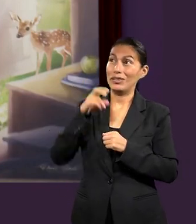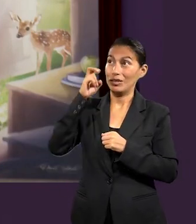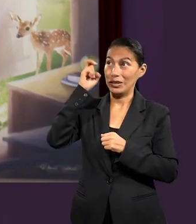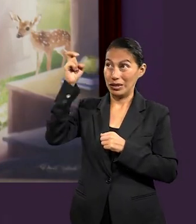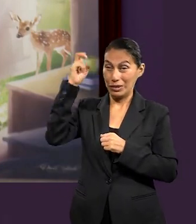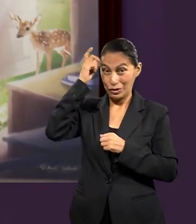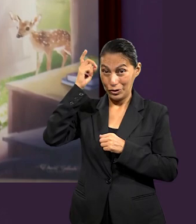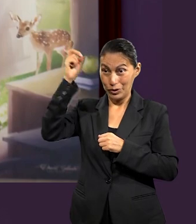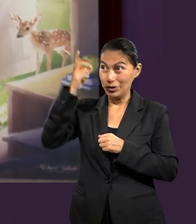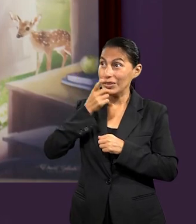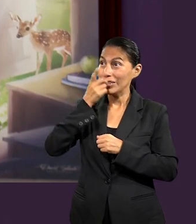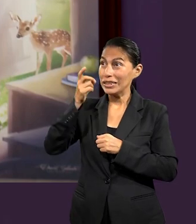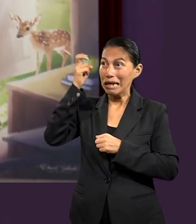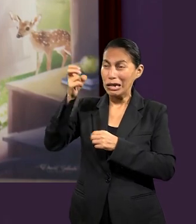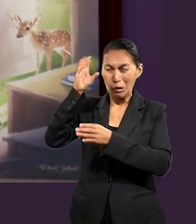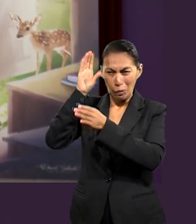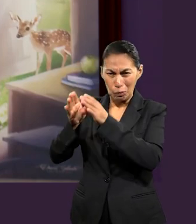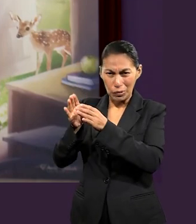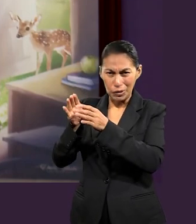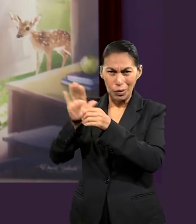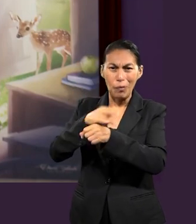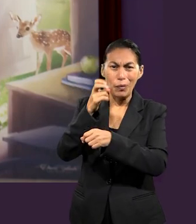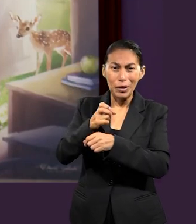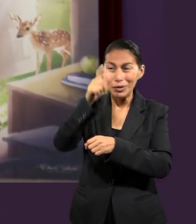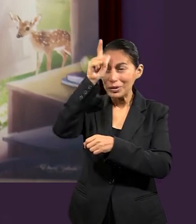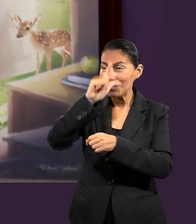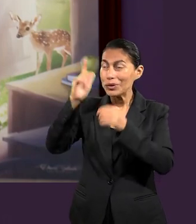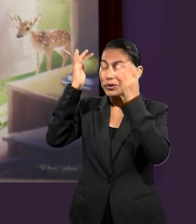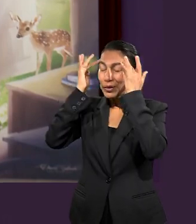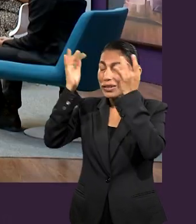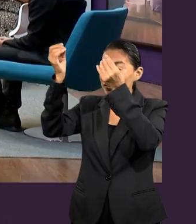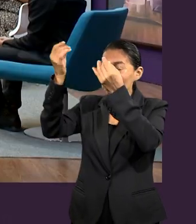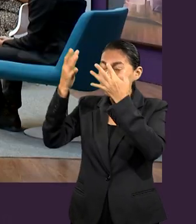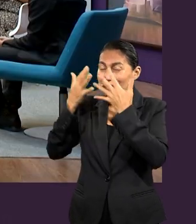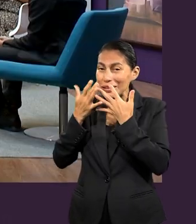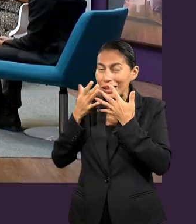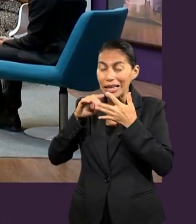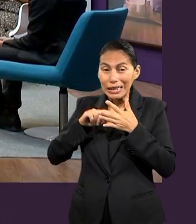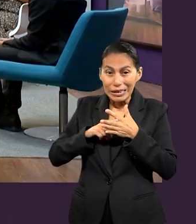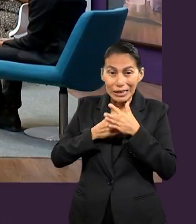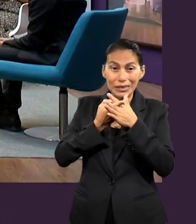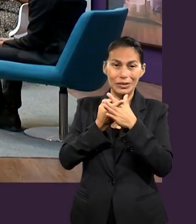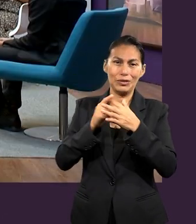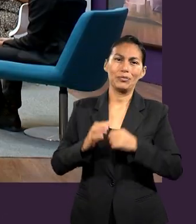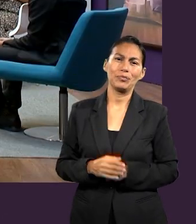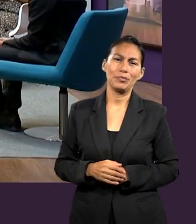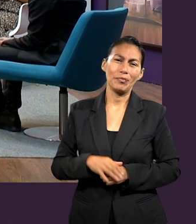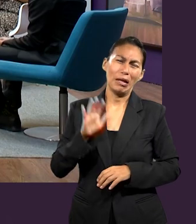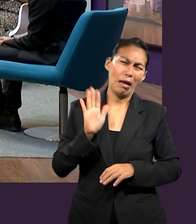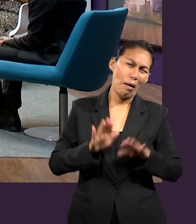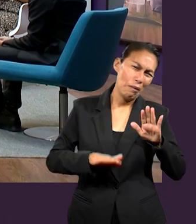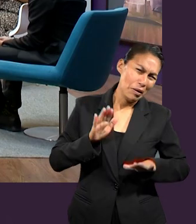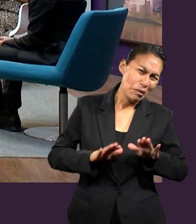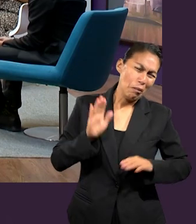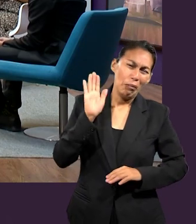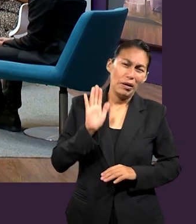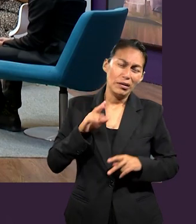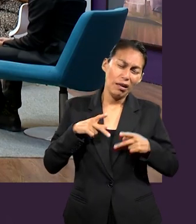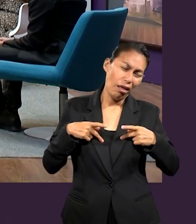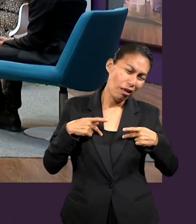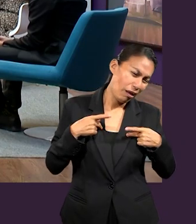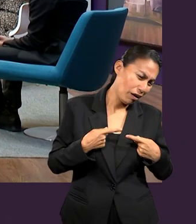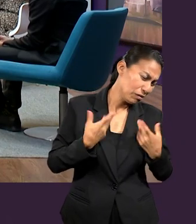Entonces, el Espíritu Santo es un papel muy importante en la vida del cristiano. Porque cuando uno está pareciendo desmayar, como en los